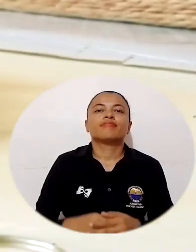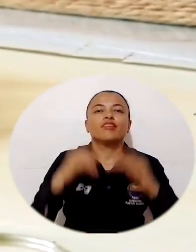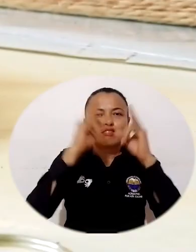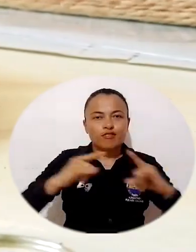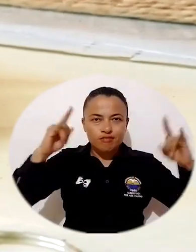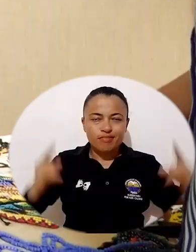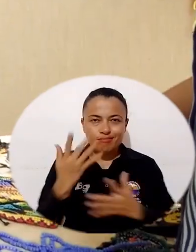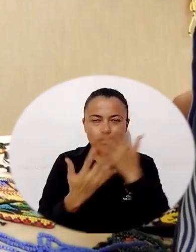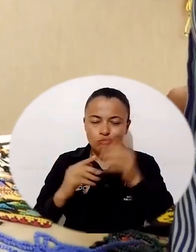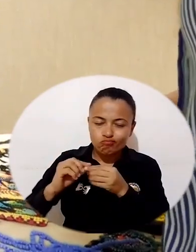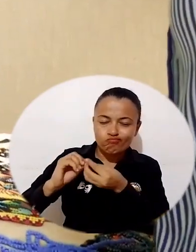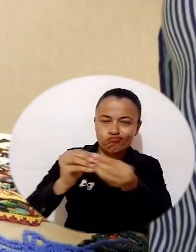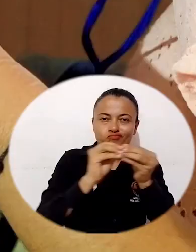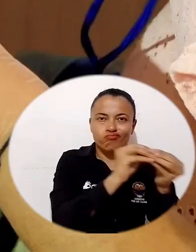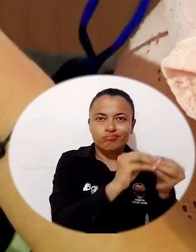Feria Artesanal